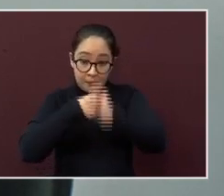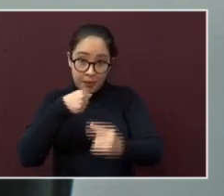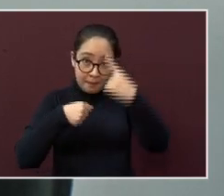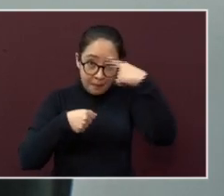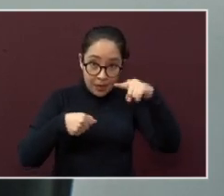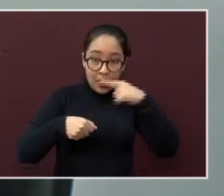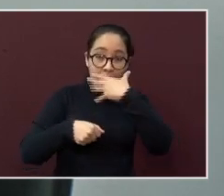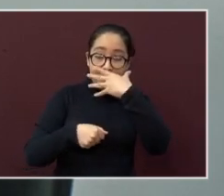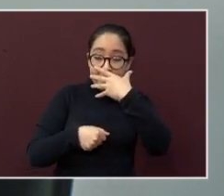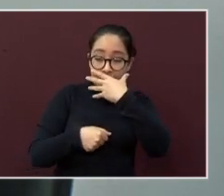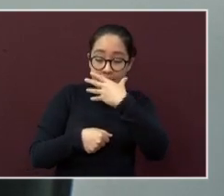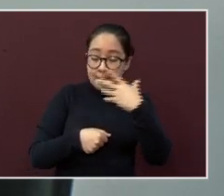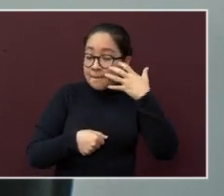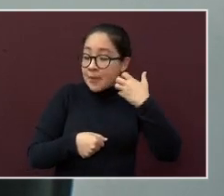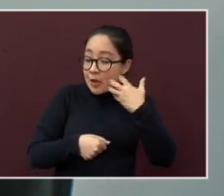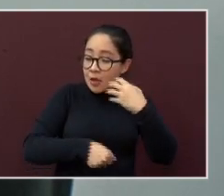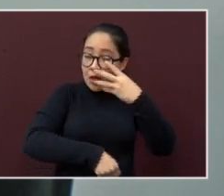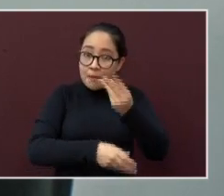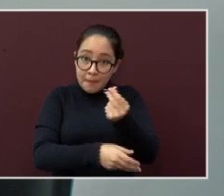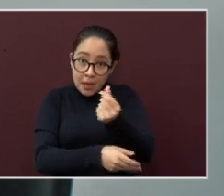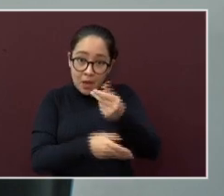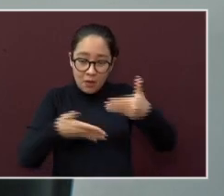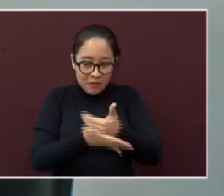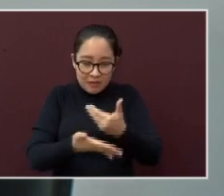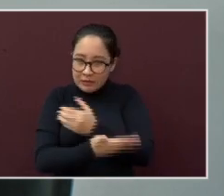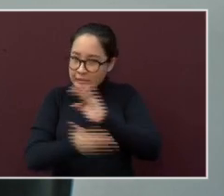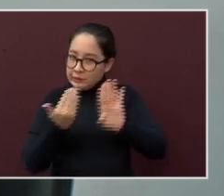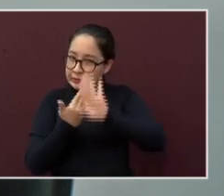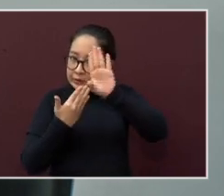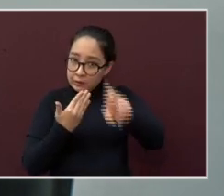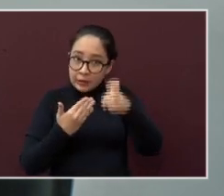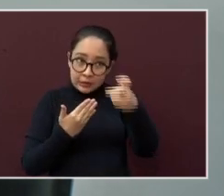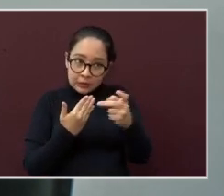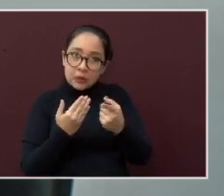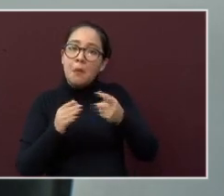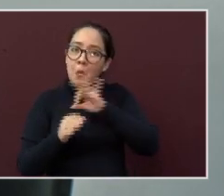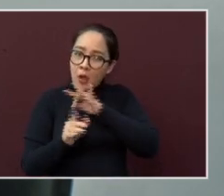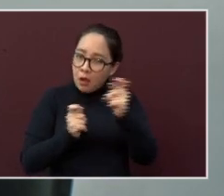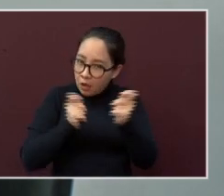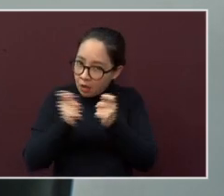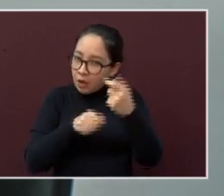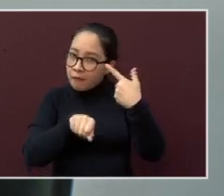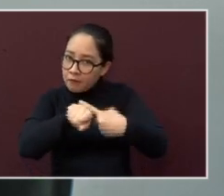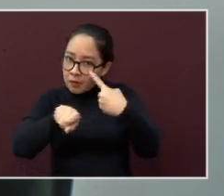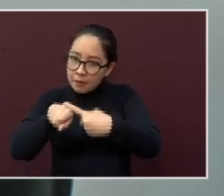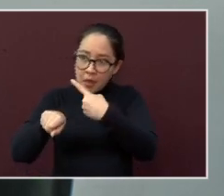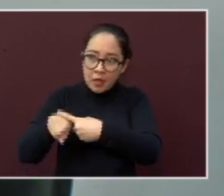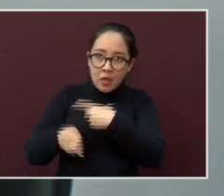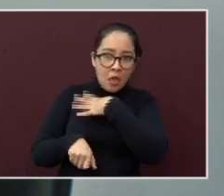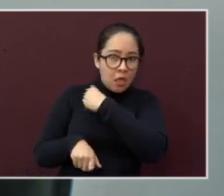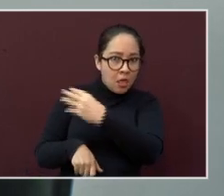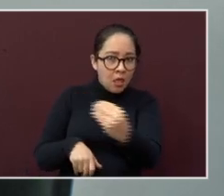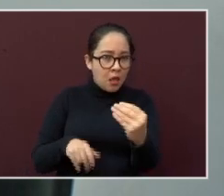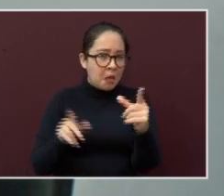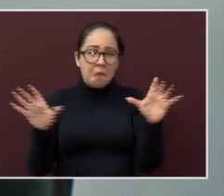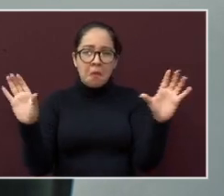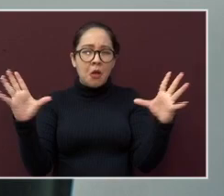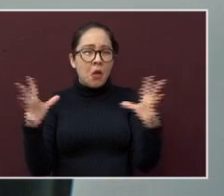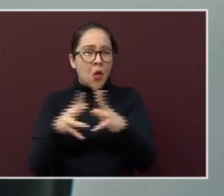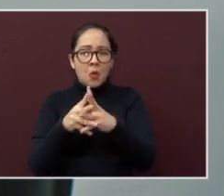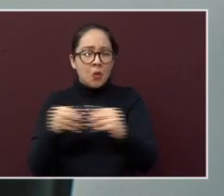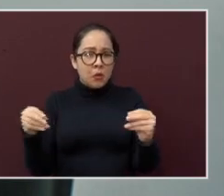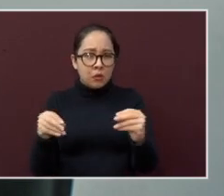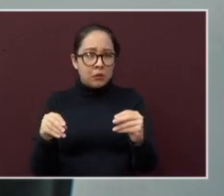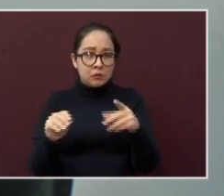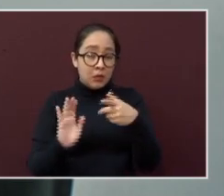que la rabia no se transmita a humanos a través de estas especies. Sin embargo, es importante que conozcan que no son los